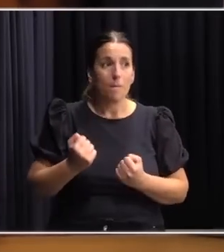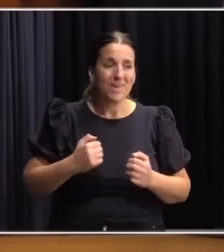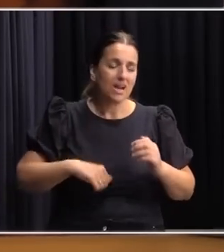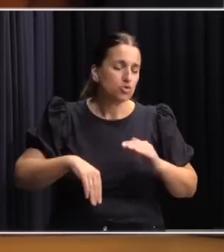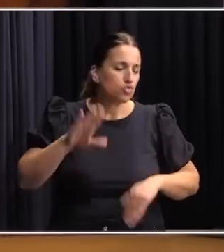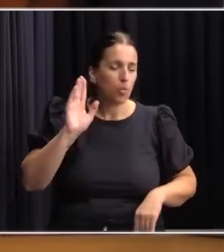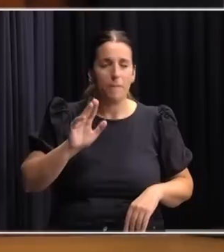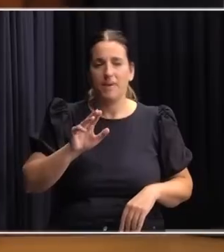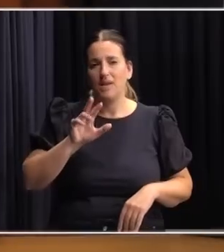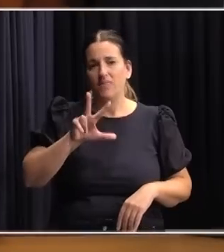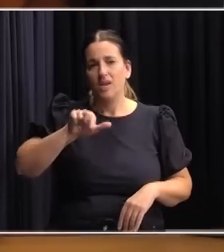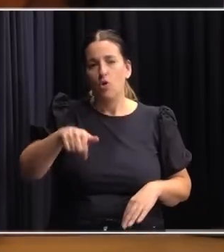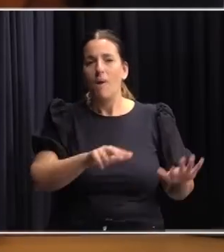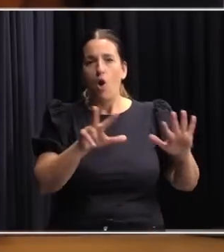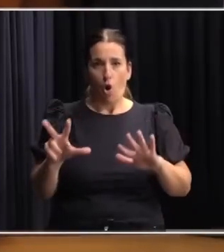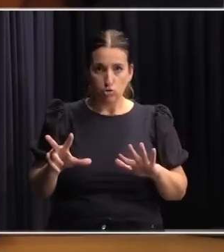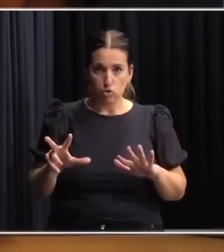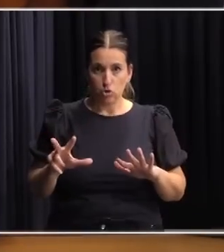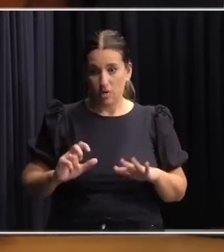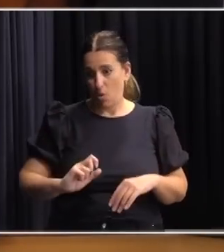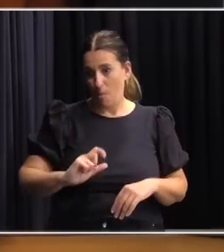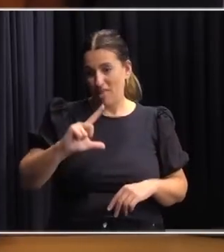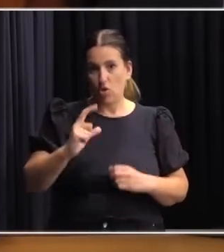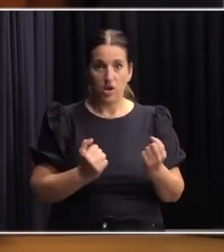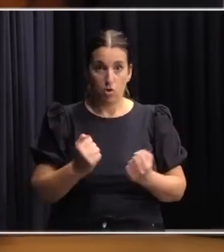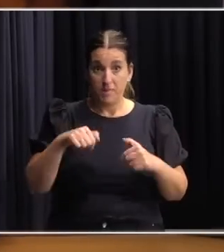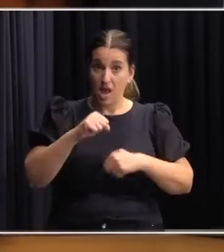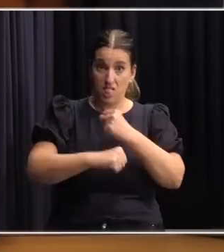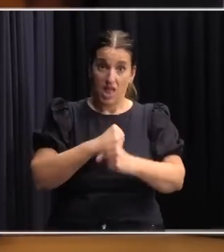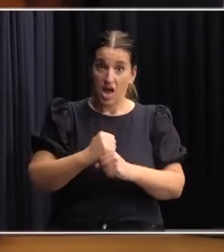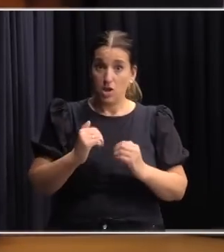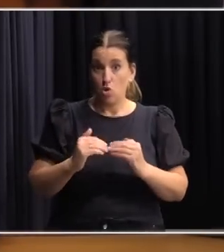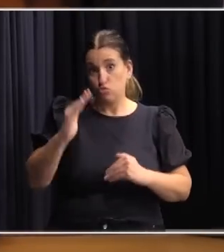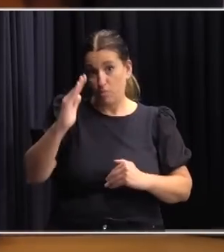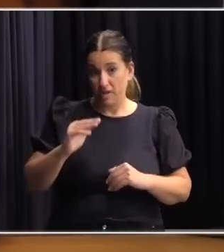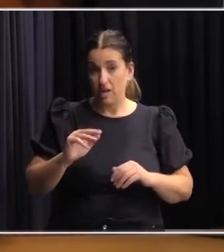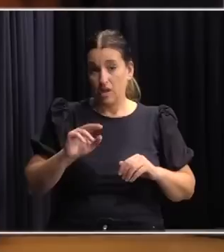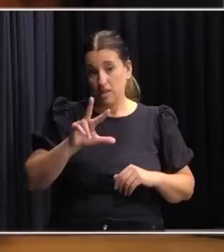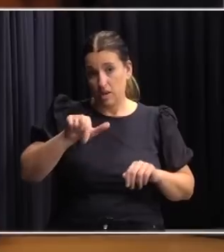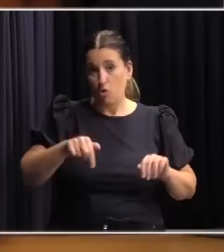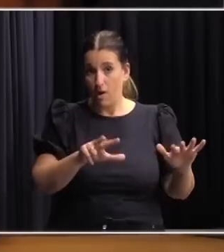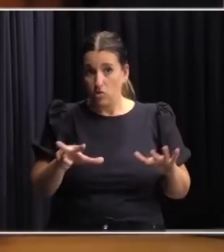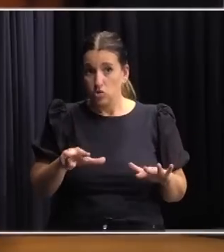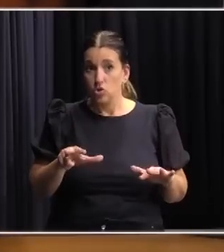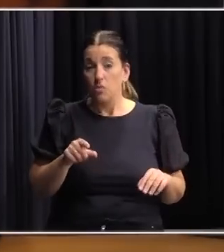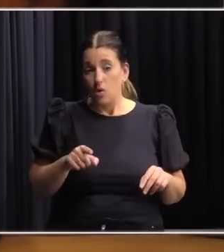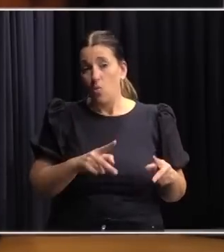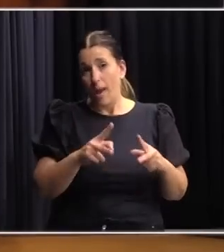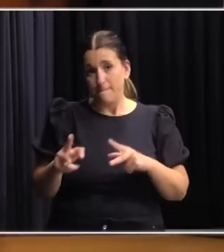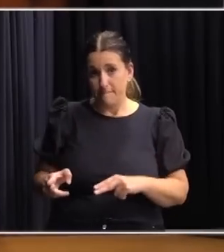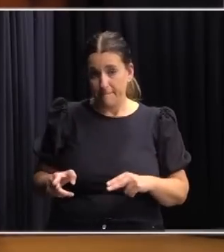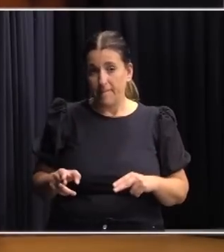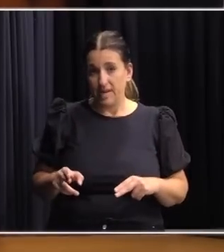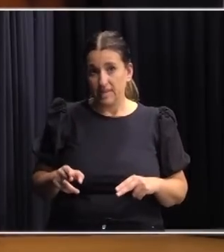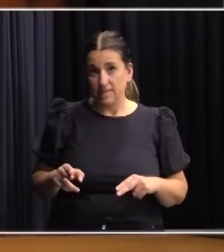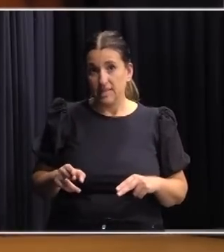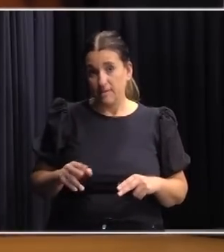el 3,8 en este año parte de esa no